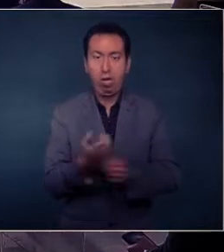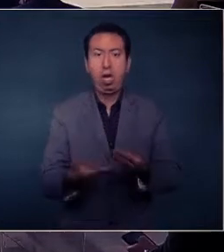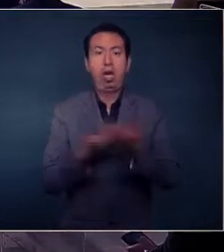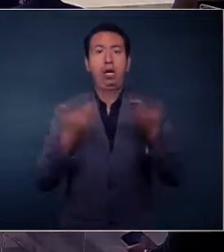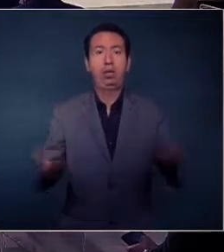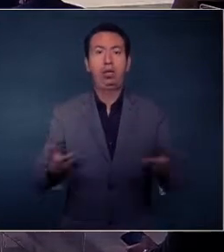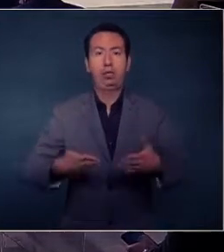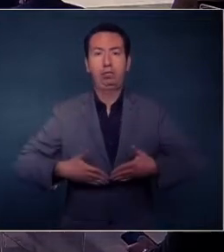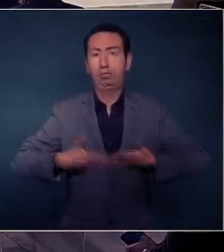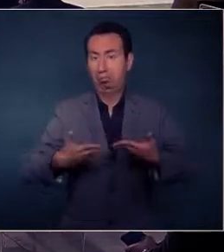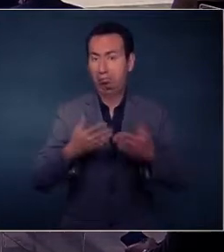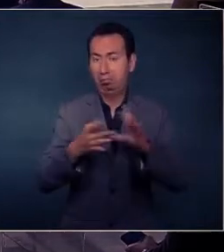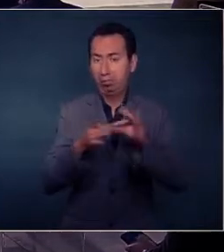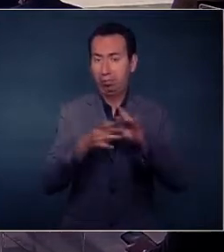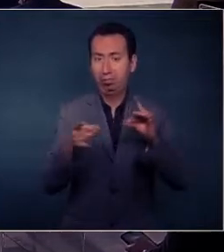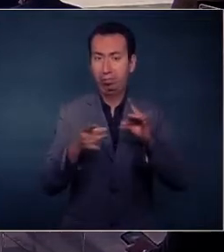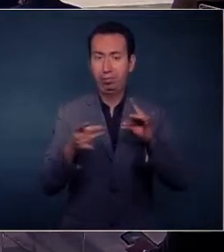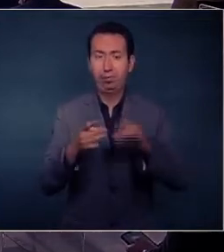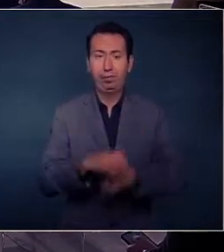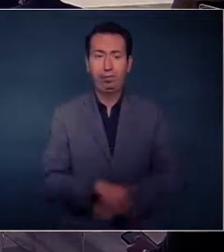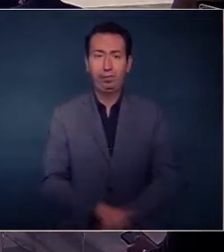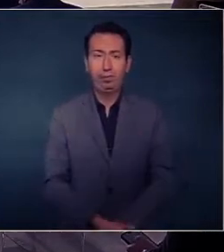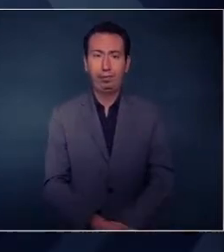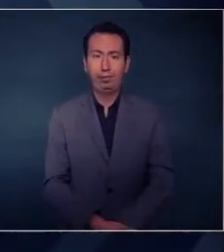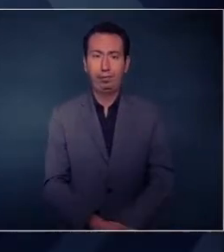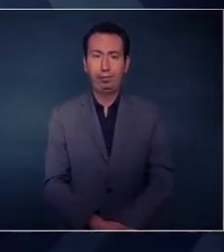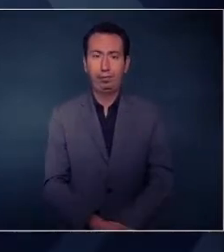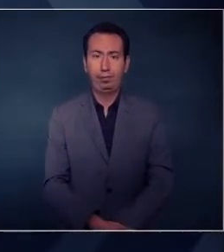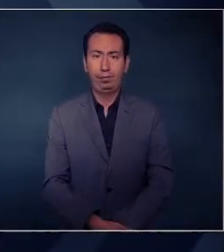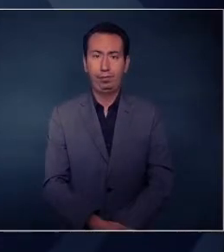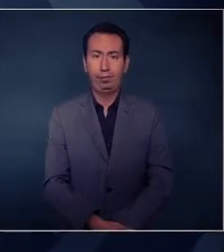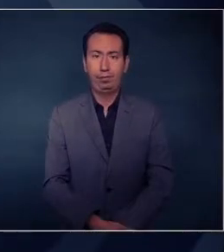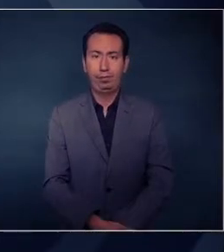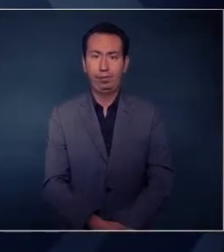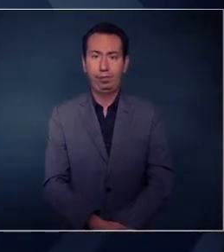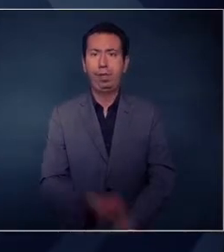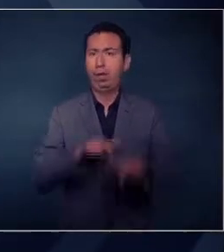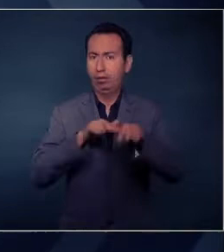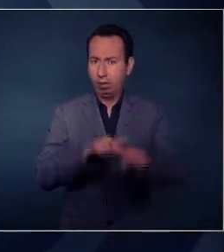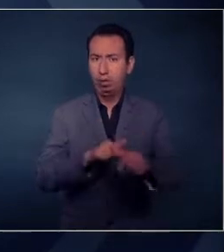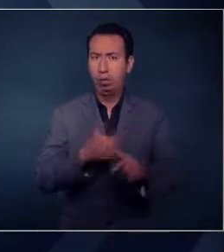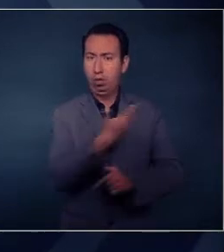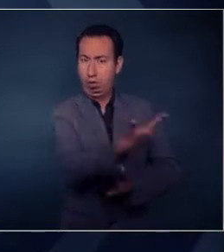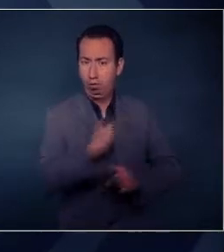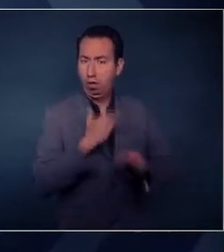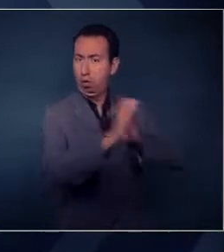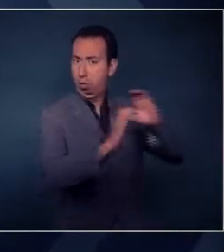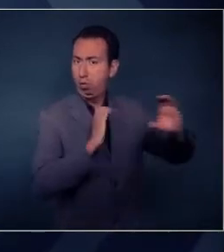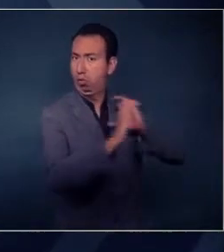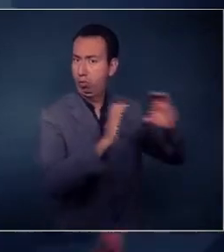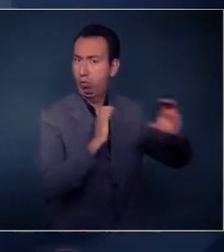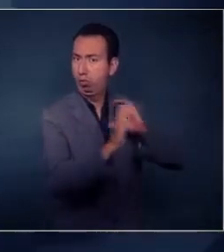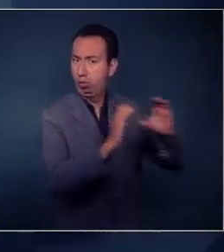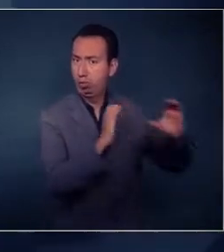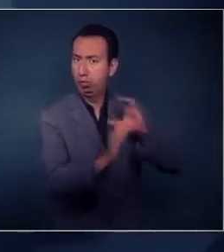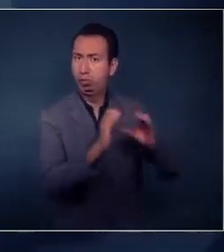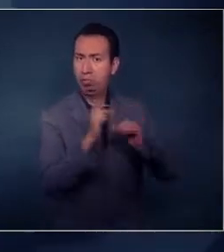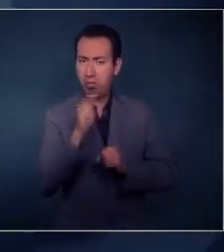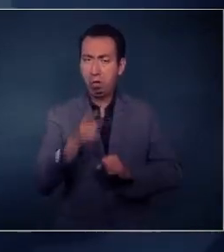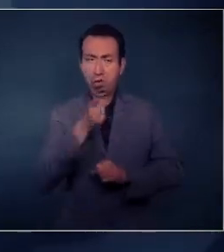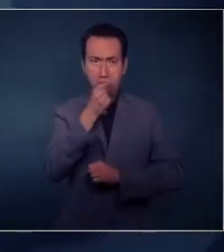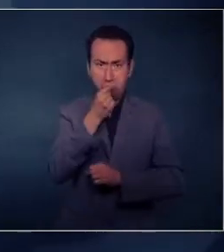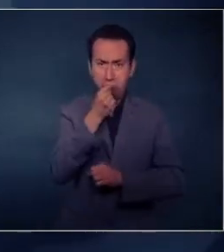que decirles que estaremos permanentemente en comunicación a través de las buenas de seguridad. Y que espero